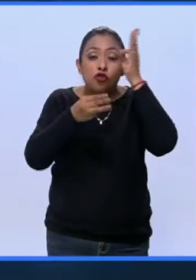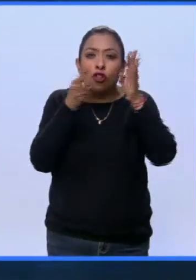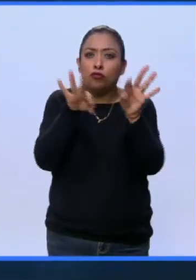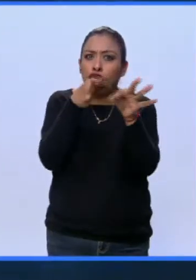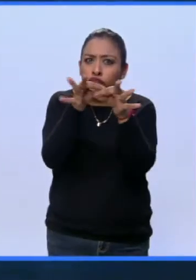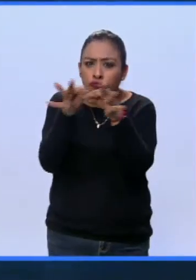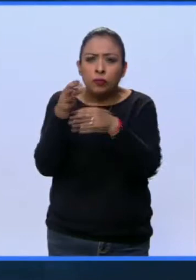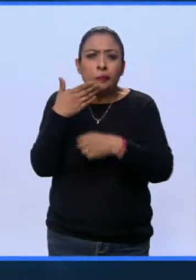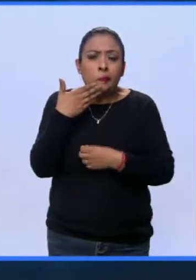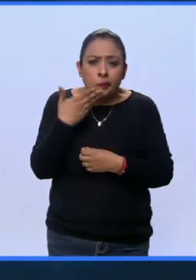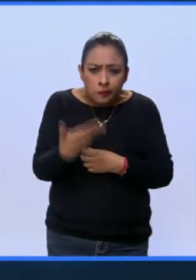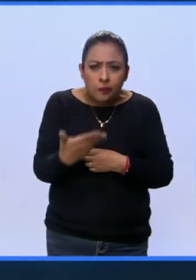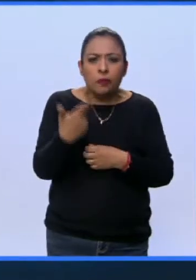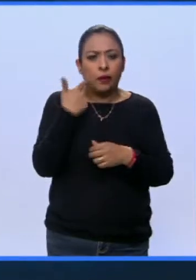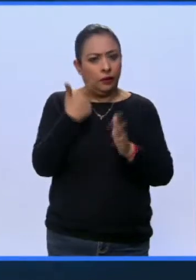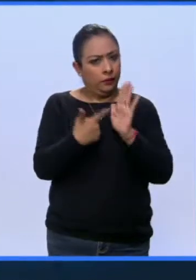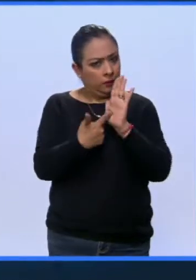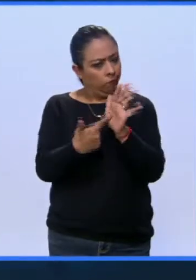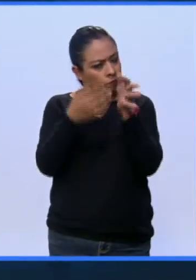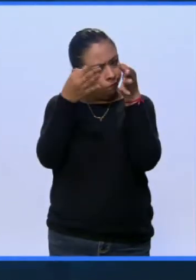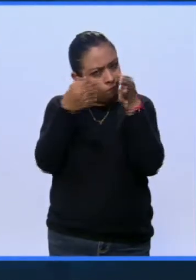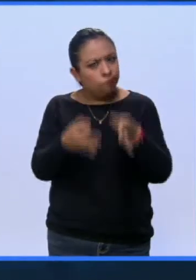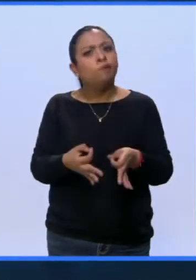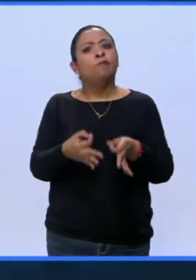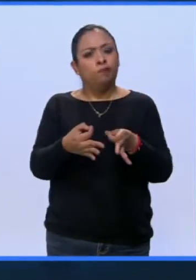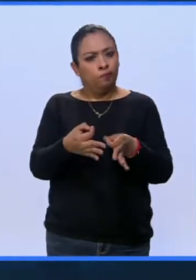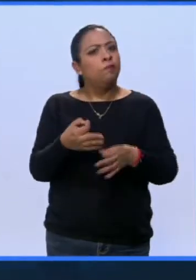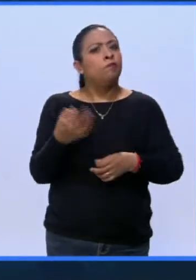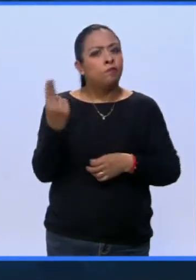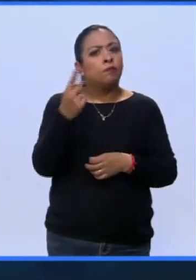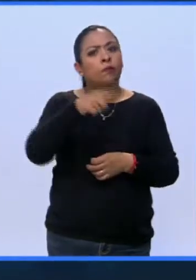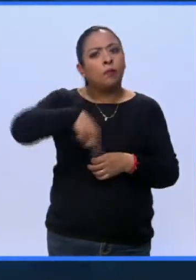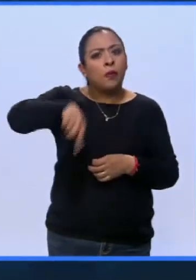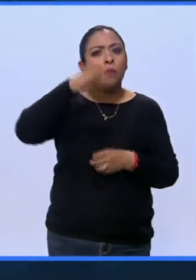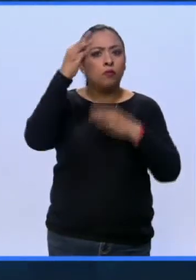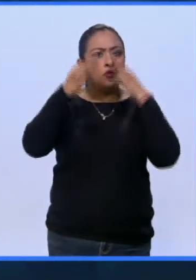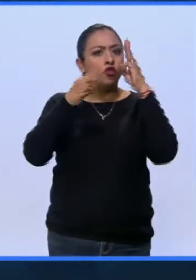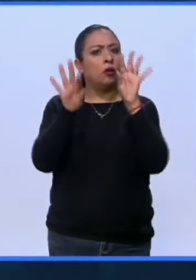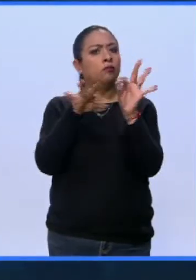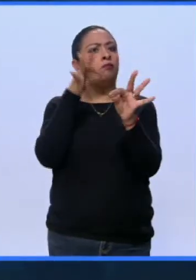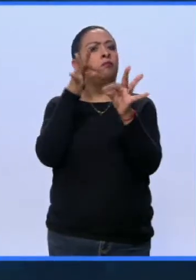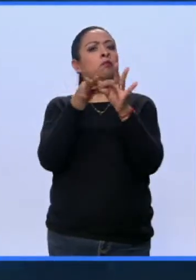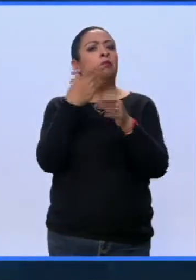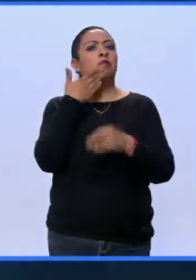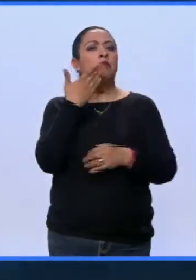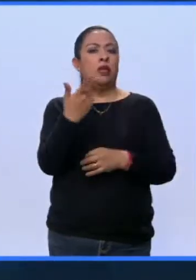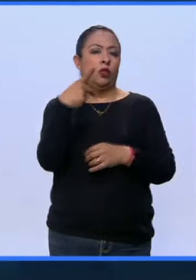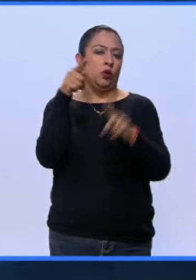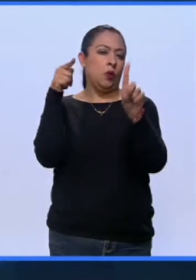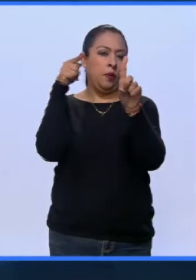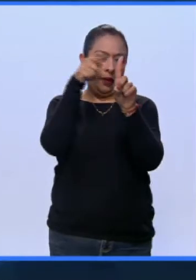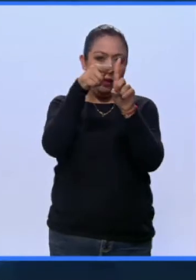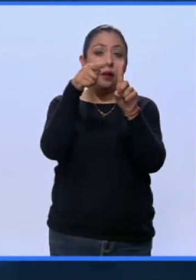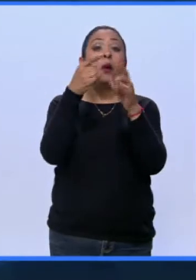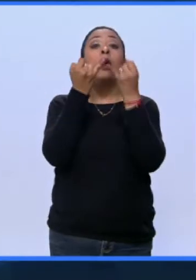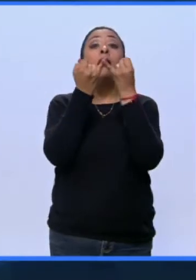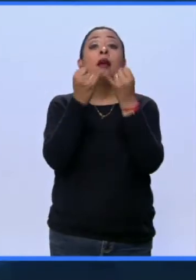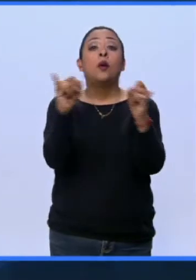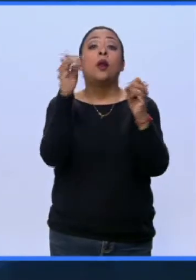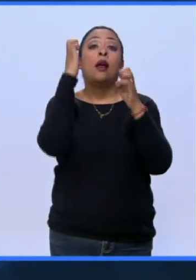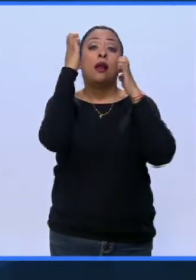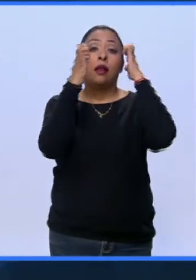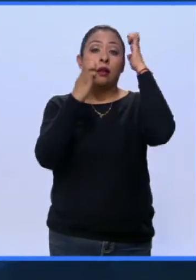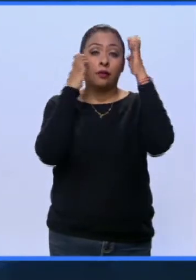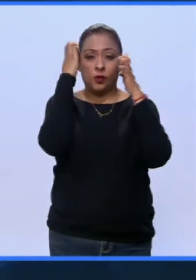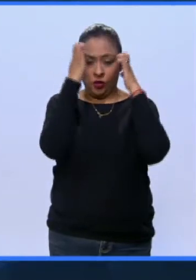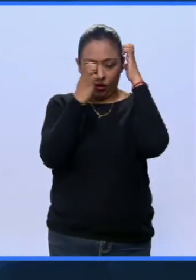y le dan la calidad necesaria para que el museo cumpla su función. Vamos a inaugurar una exposición,